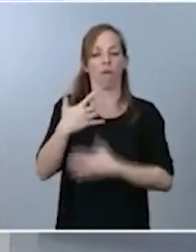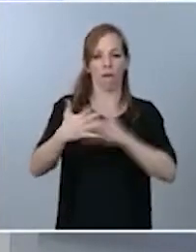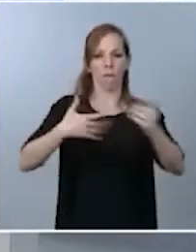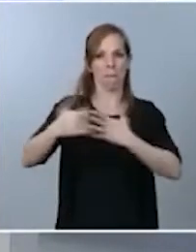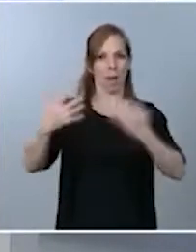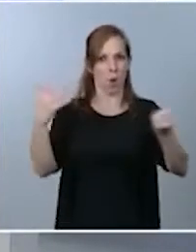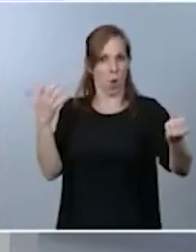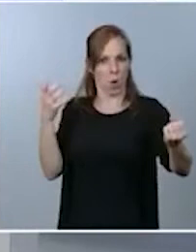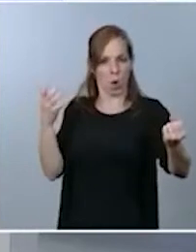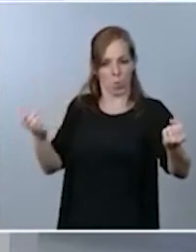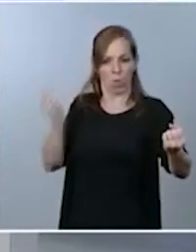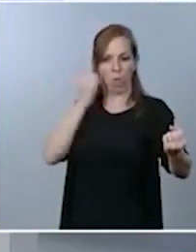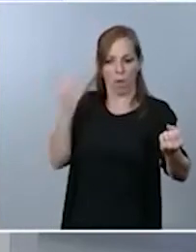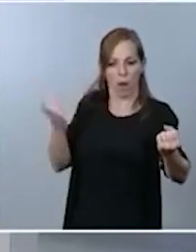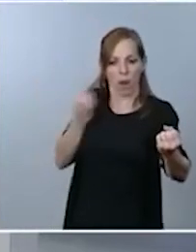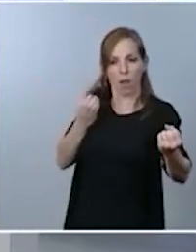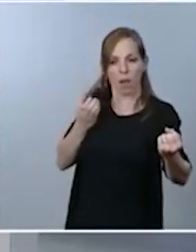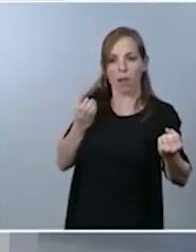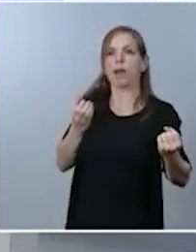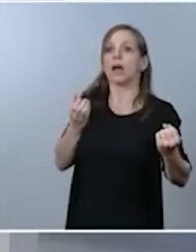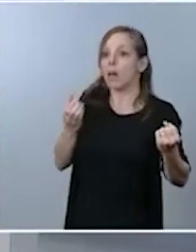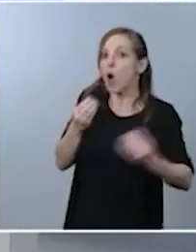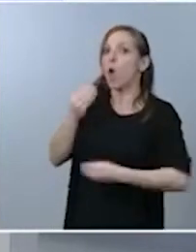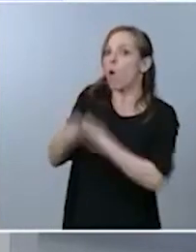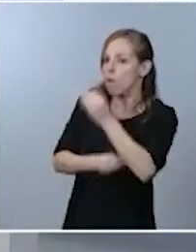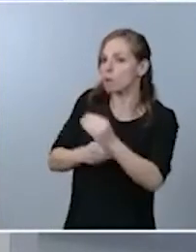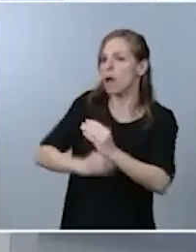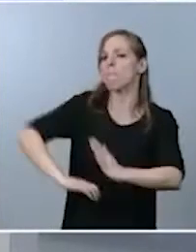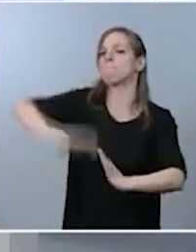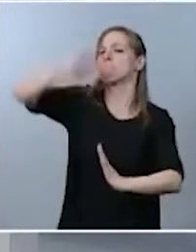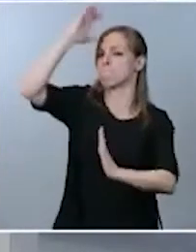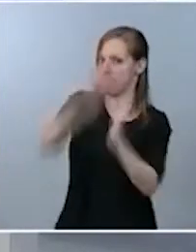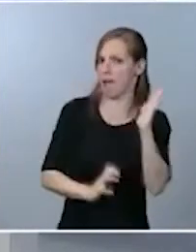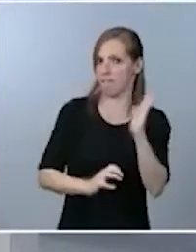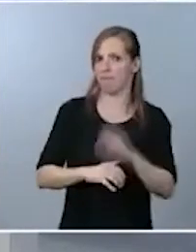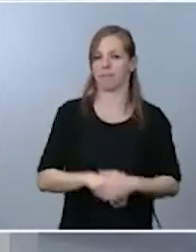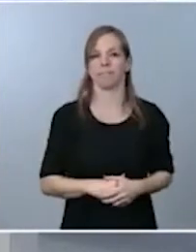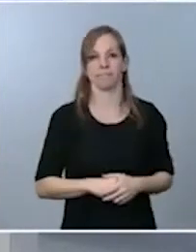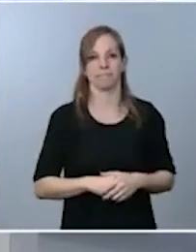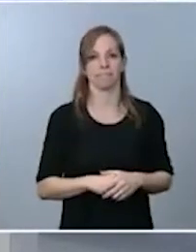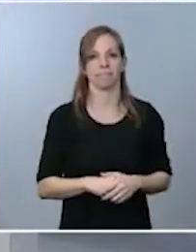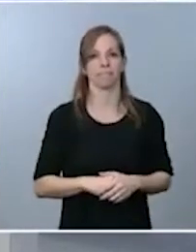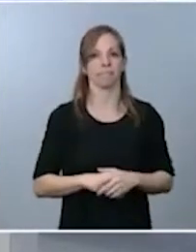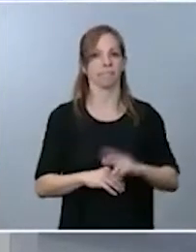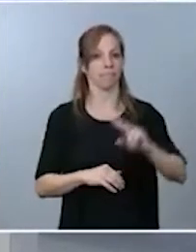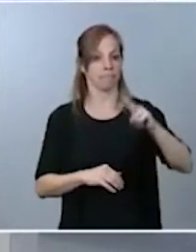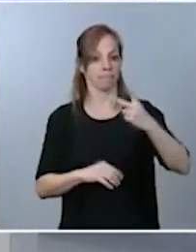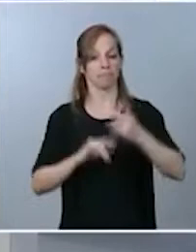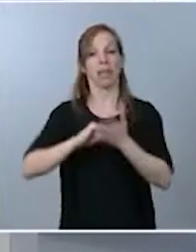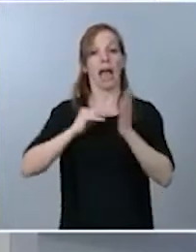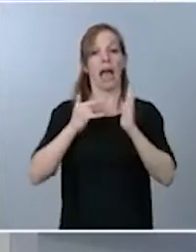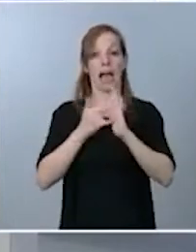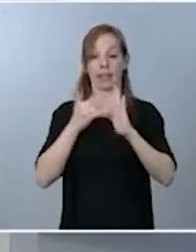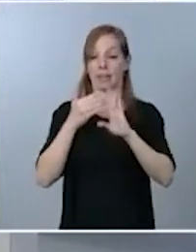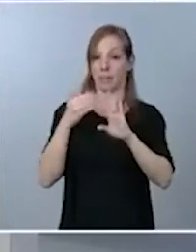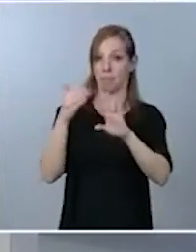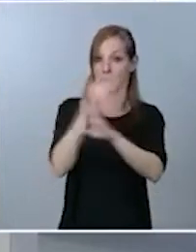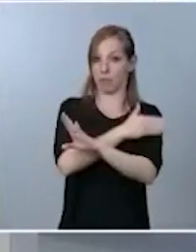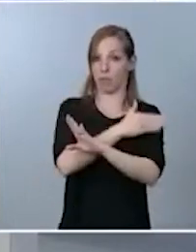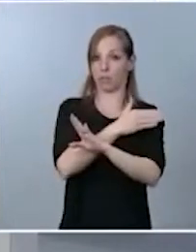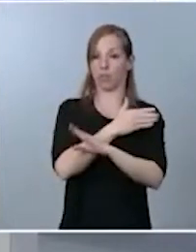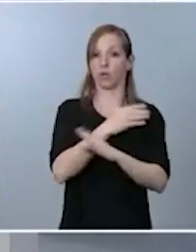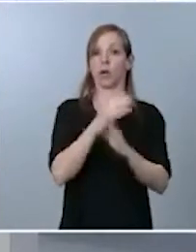importancia que tienen y que merecen. En segundo lugar, el anteproyecto eleva de tres a cuatro